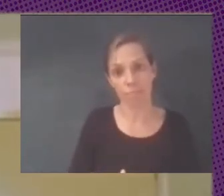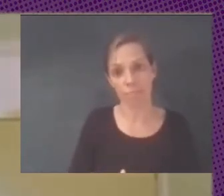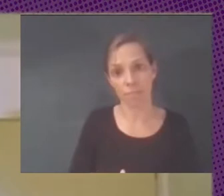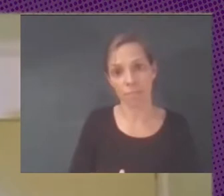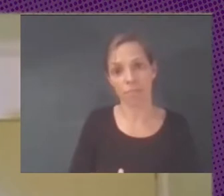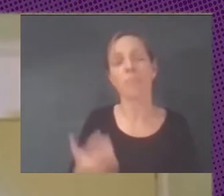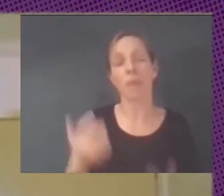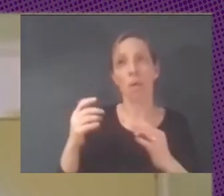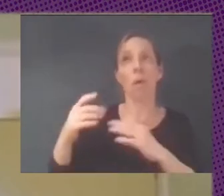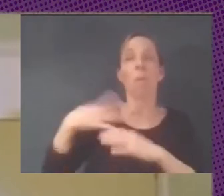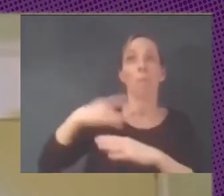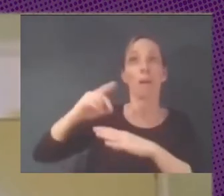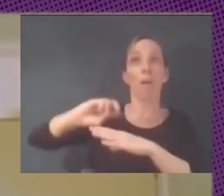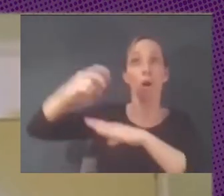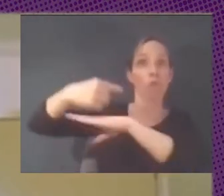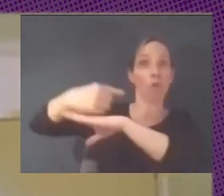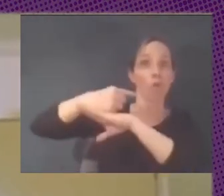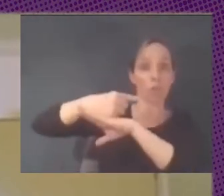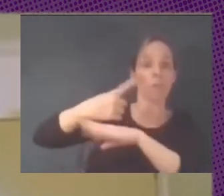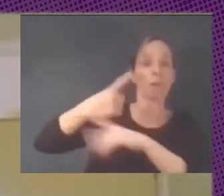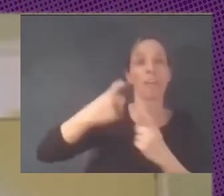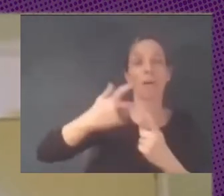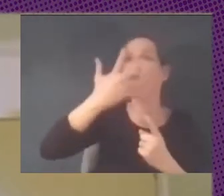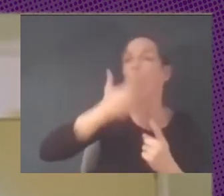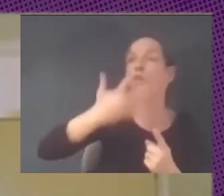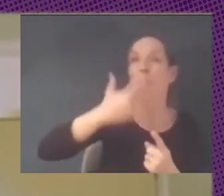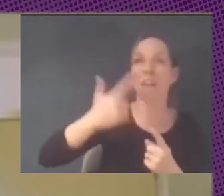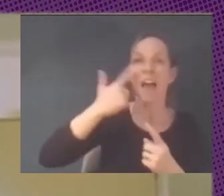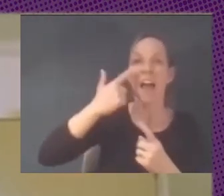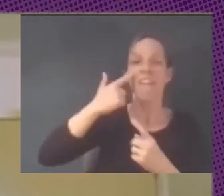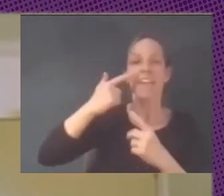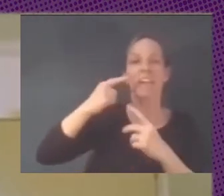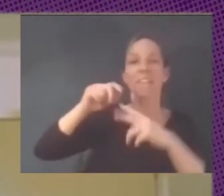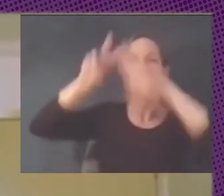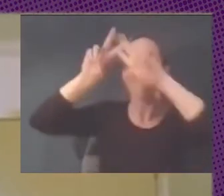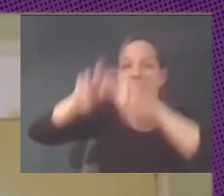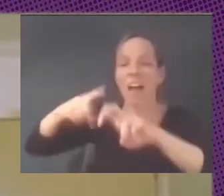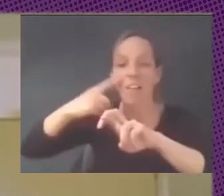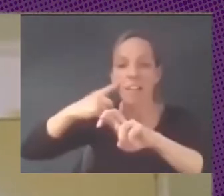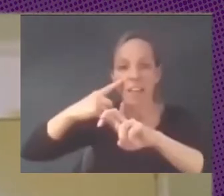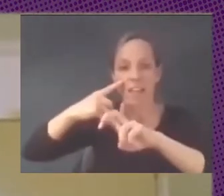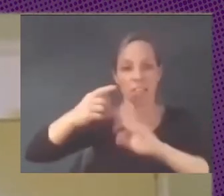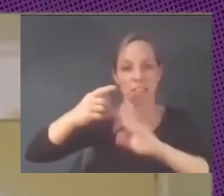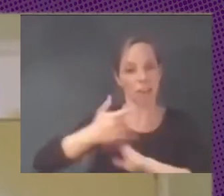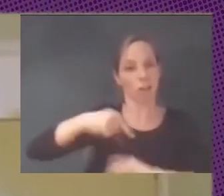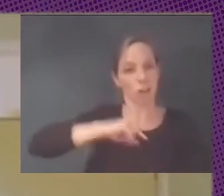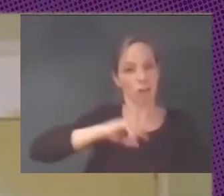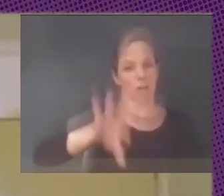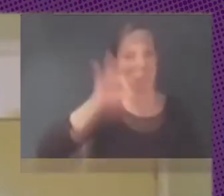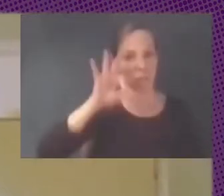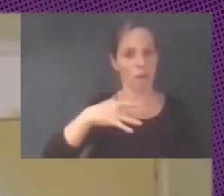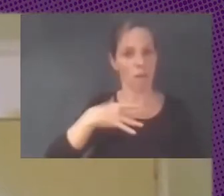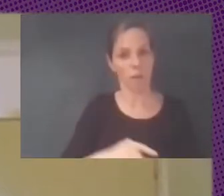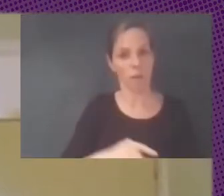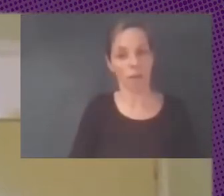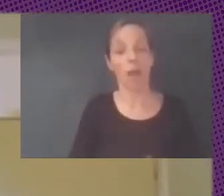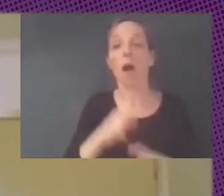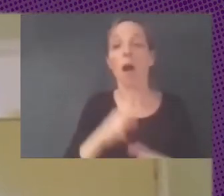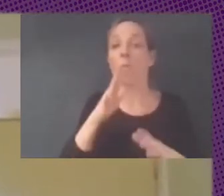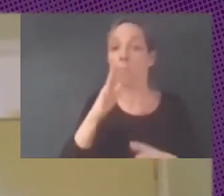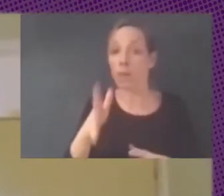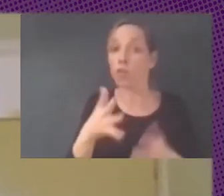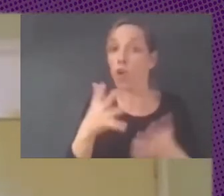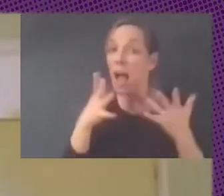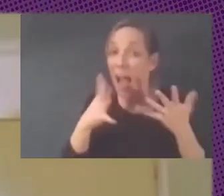conocimiento tenemos que ser auditables tenemos que poder hacer nuestra protección entonces hoy más que nunca